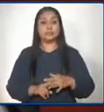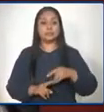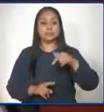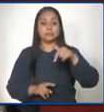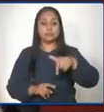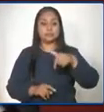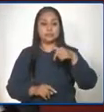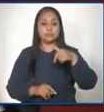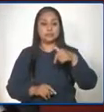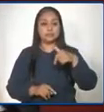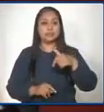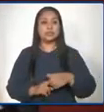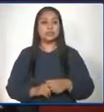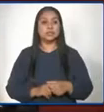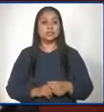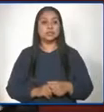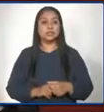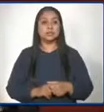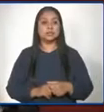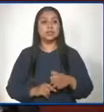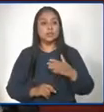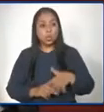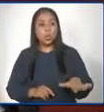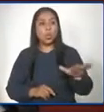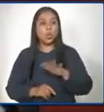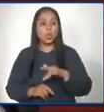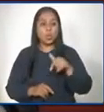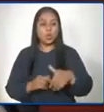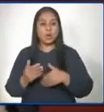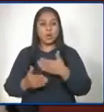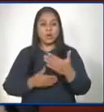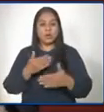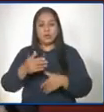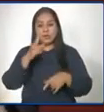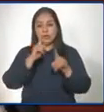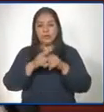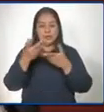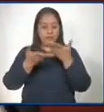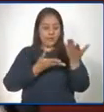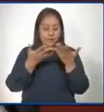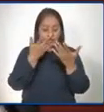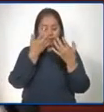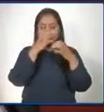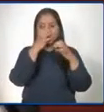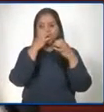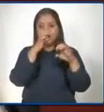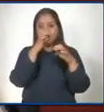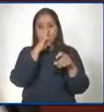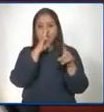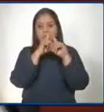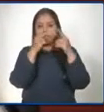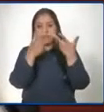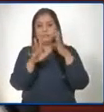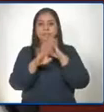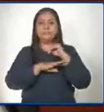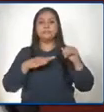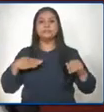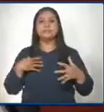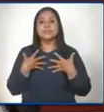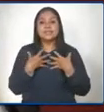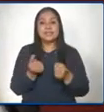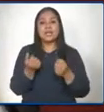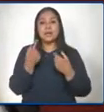proceso de atención a la emergencia, el Ministerio de Salud Pública nos ha acompañado